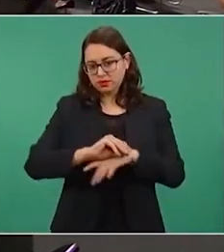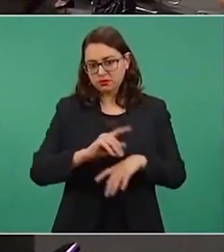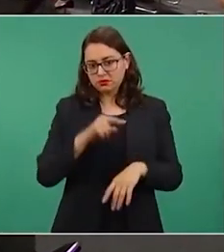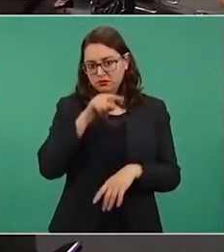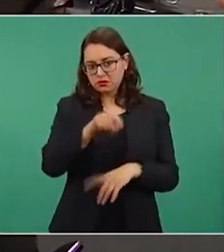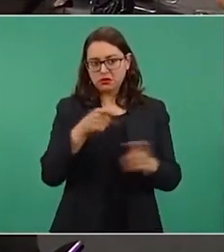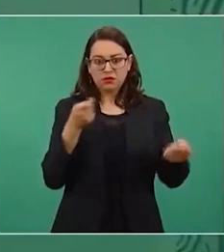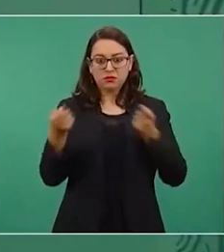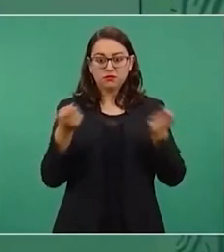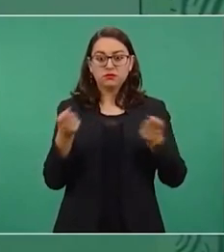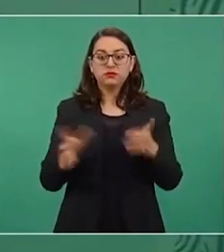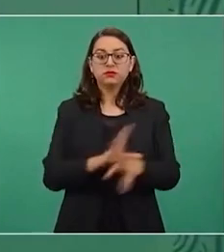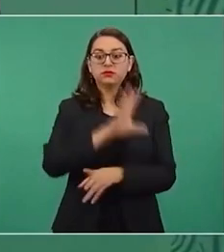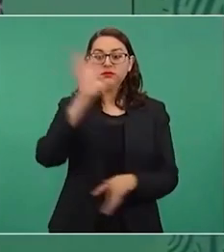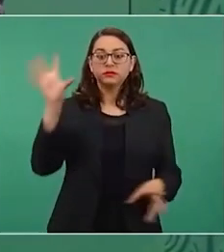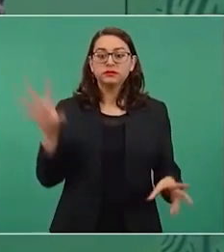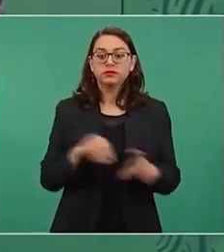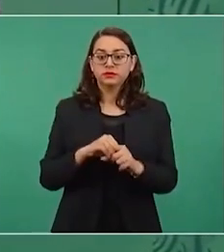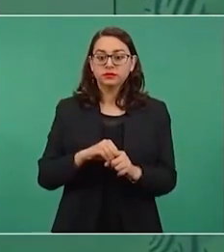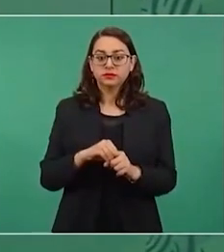Compraba los cerros,